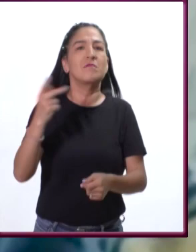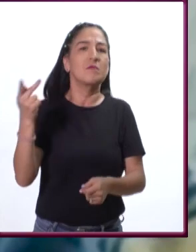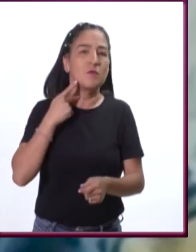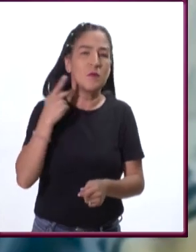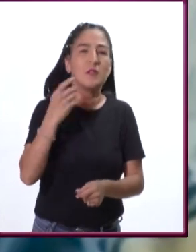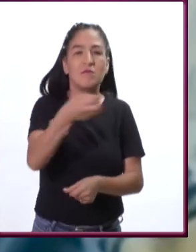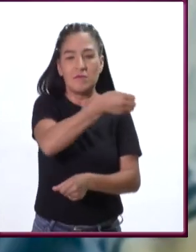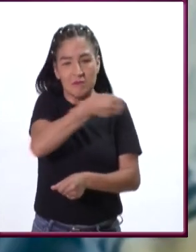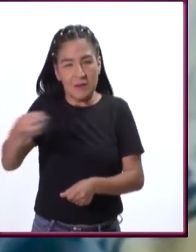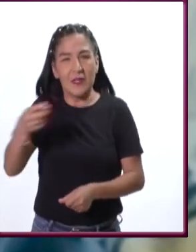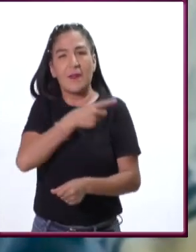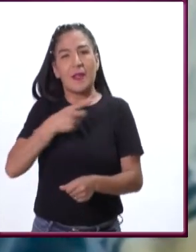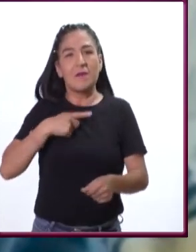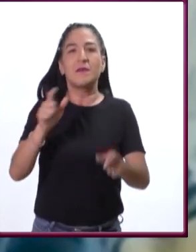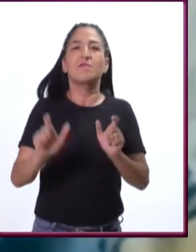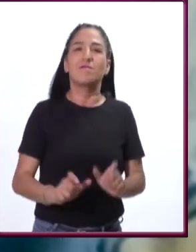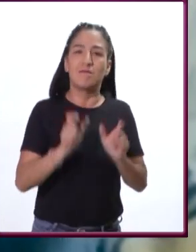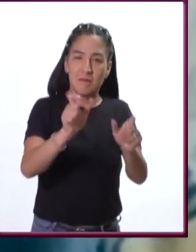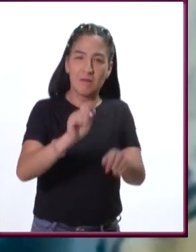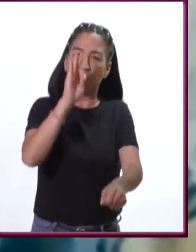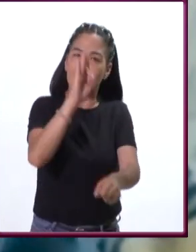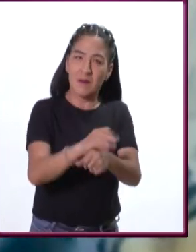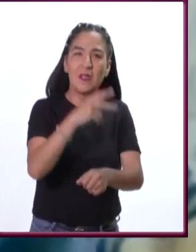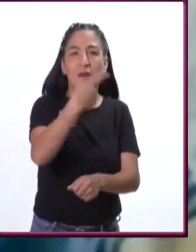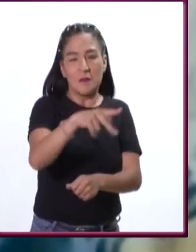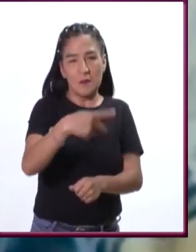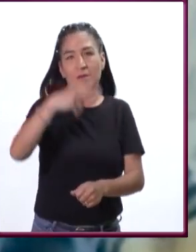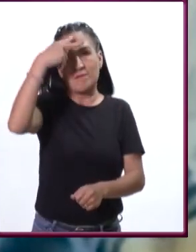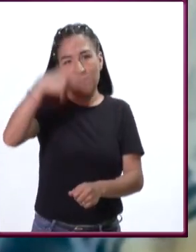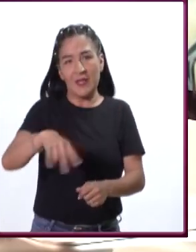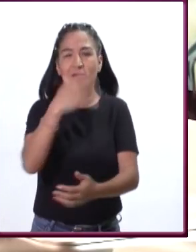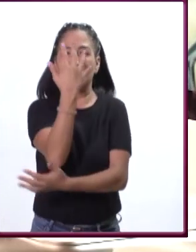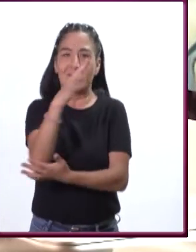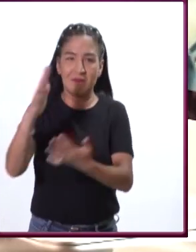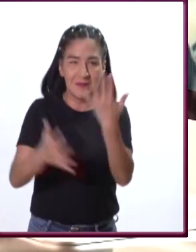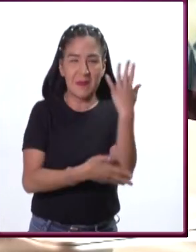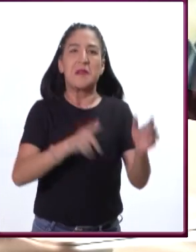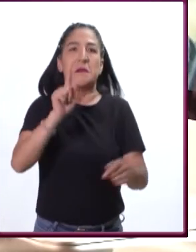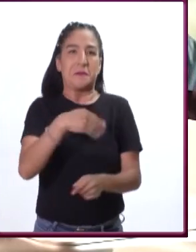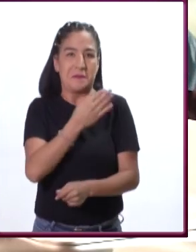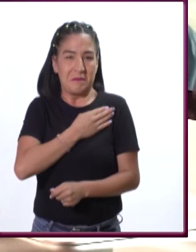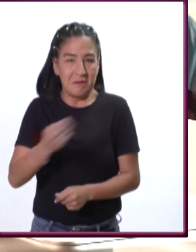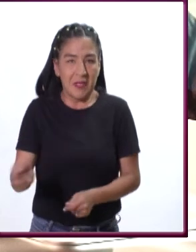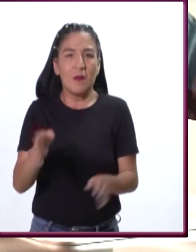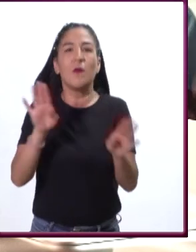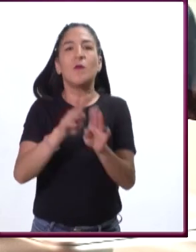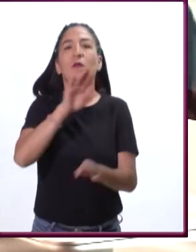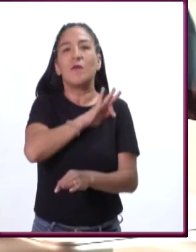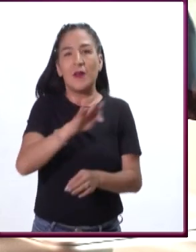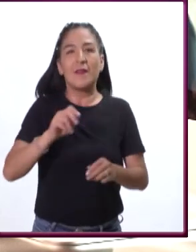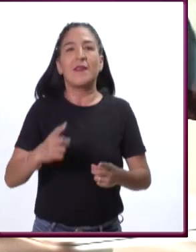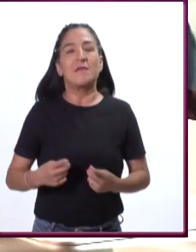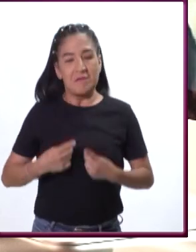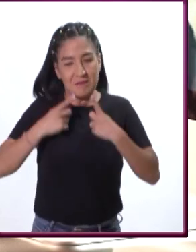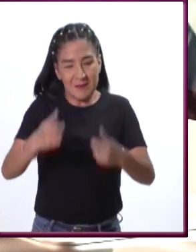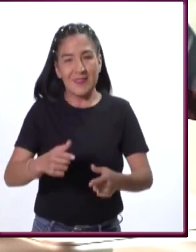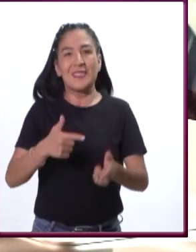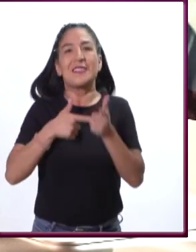las leyes ambientales, que las leyes ambientales de México son buenas, para poder garantizar la subsistencia